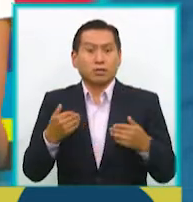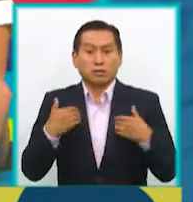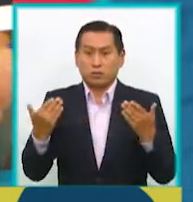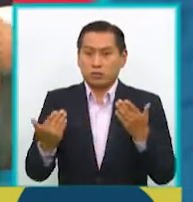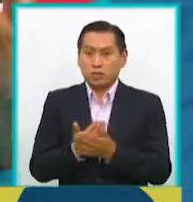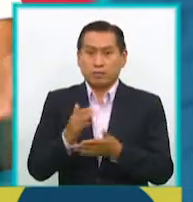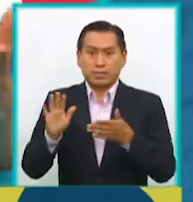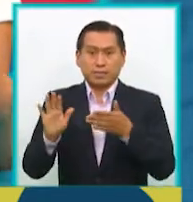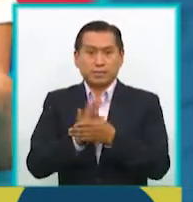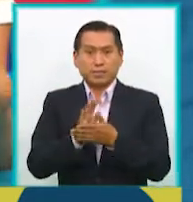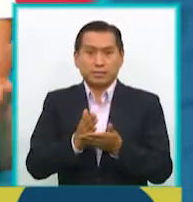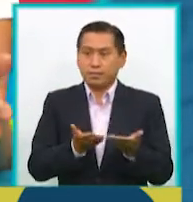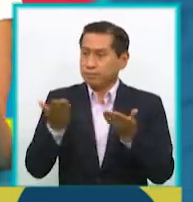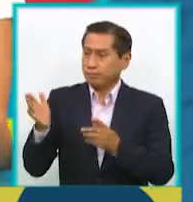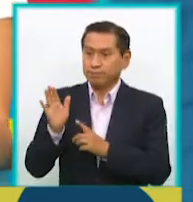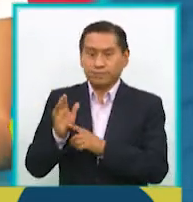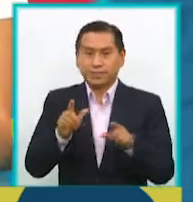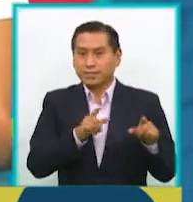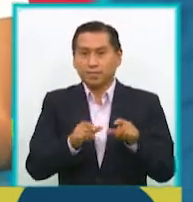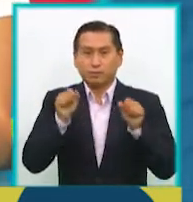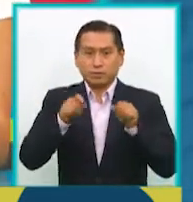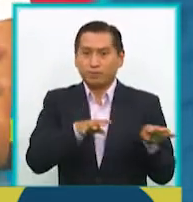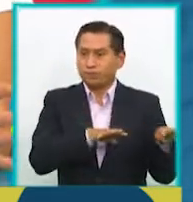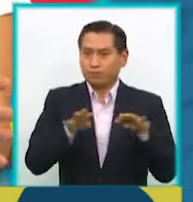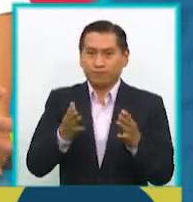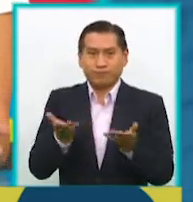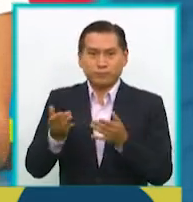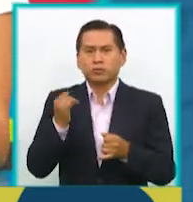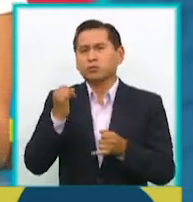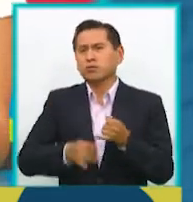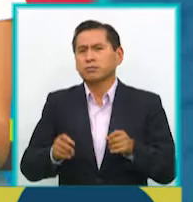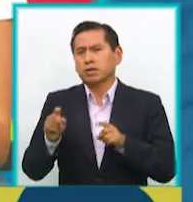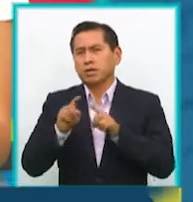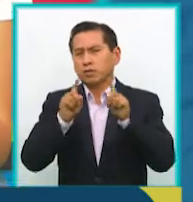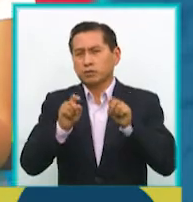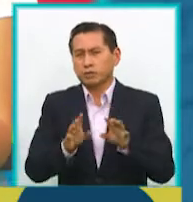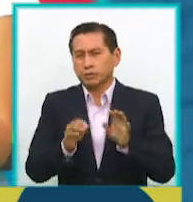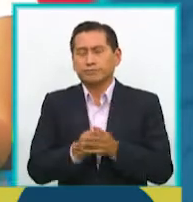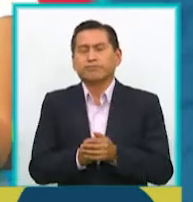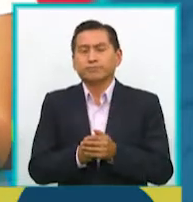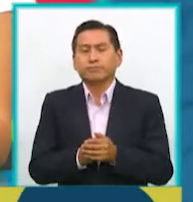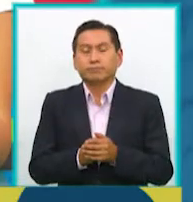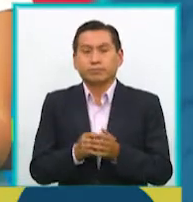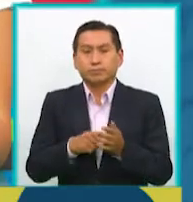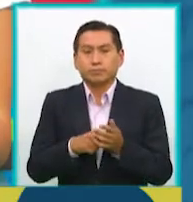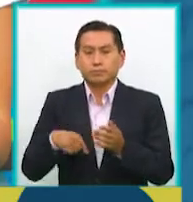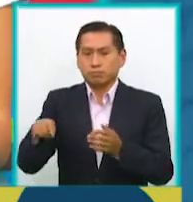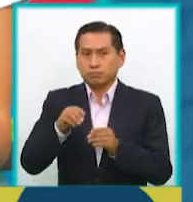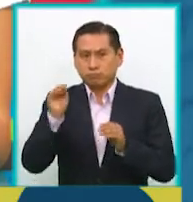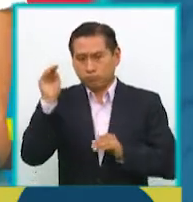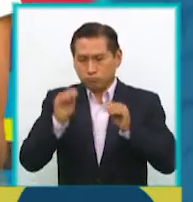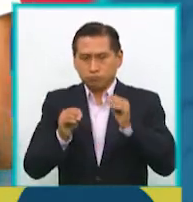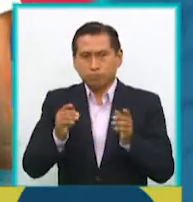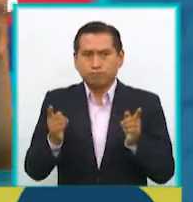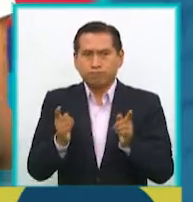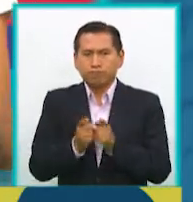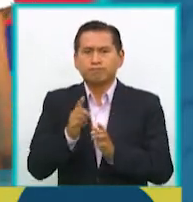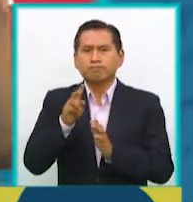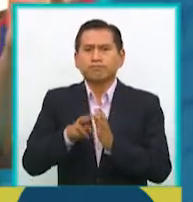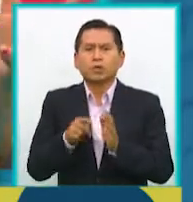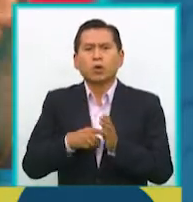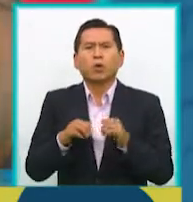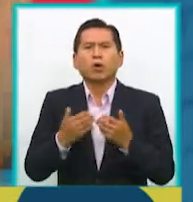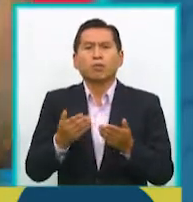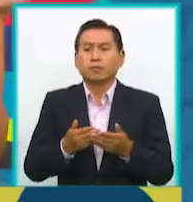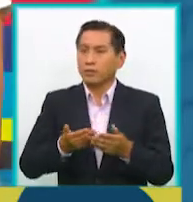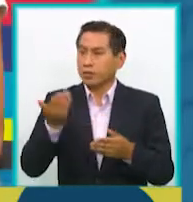película, que está ahí, de que está lista para ser vista. La última consulta que quiero hacer tiene que ver con el tema de producción. Si bien me decías que en